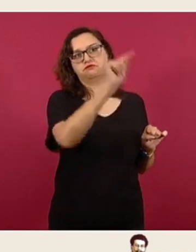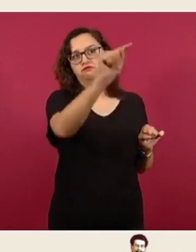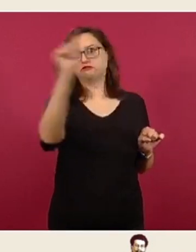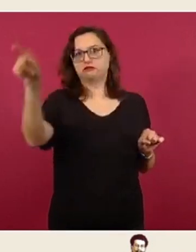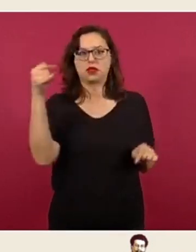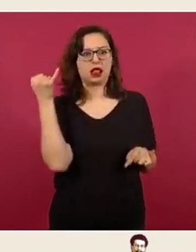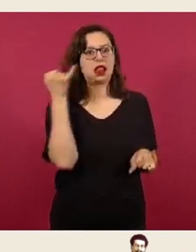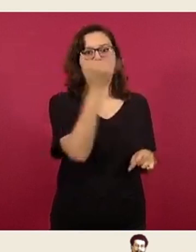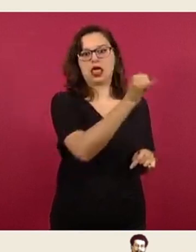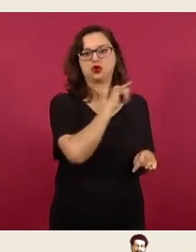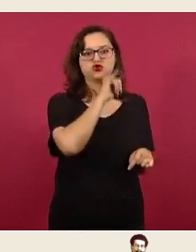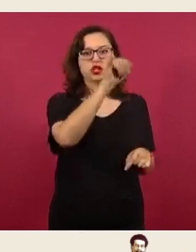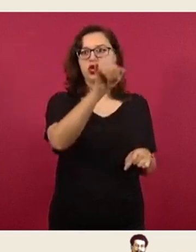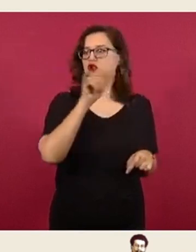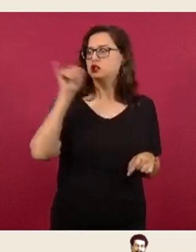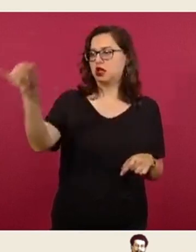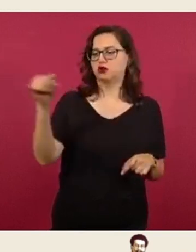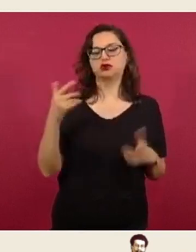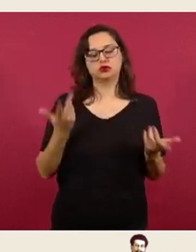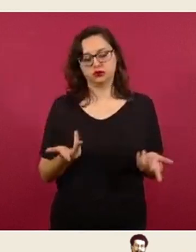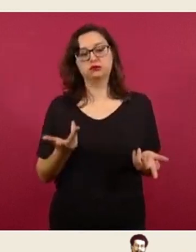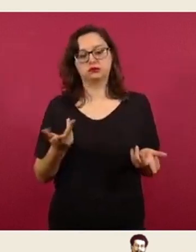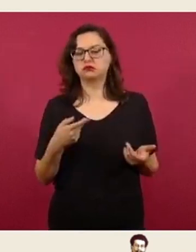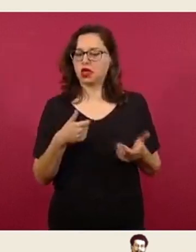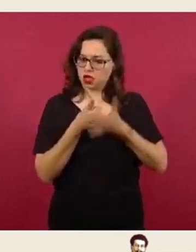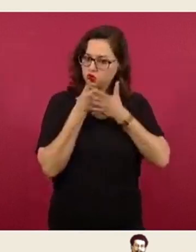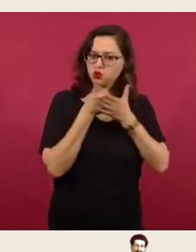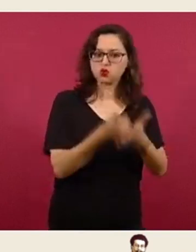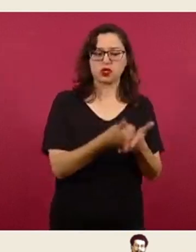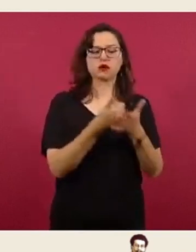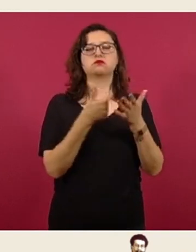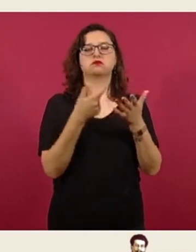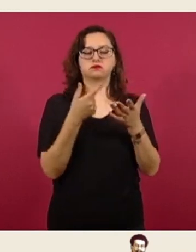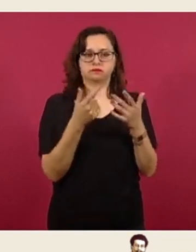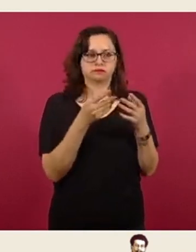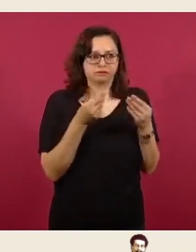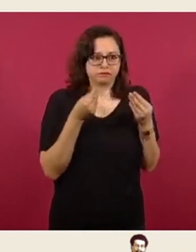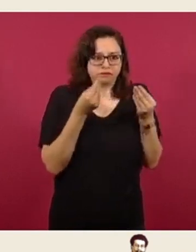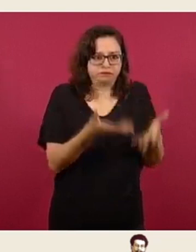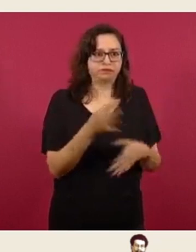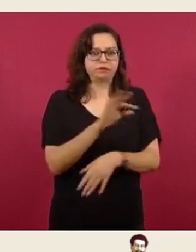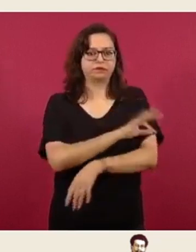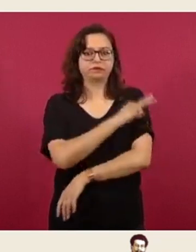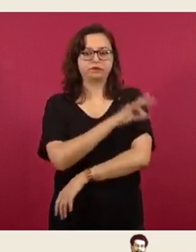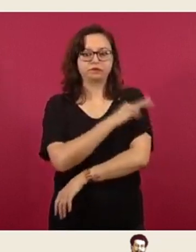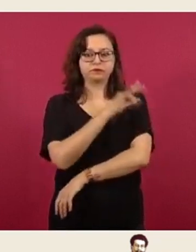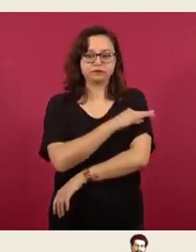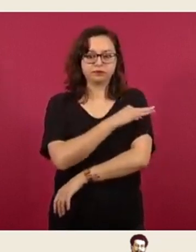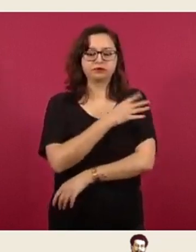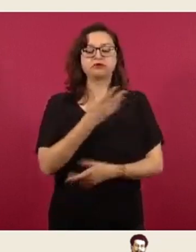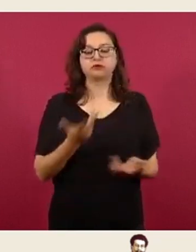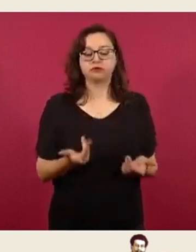retos importantes de la operación, pero se extendió más allá con la ayuda de distintos instrumentos, distintos vehículos,